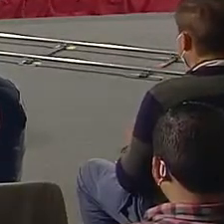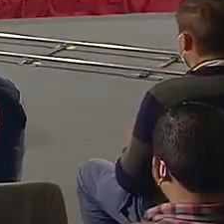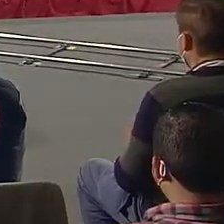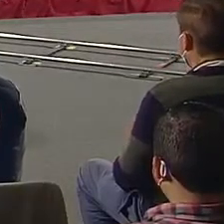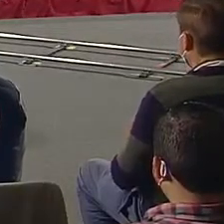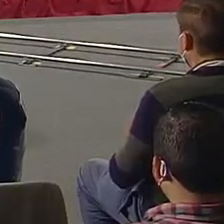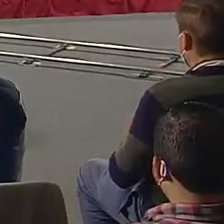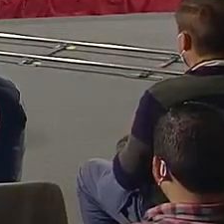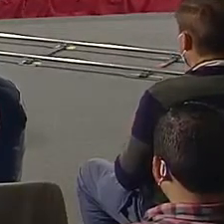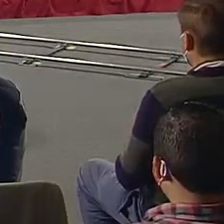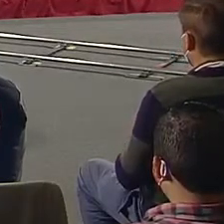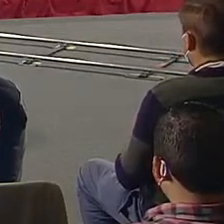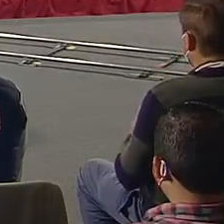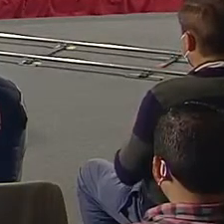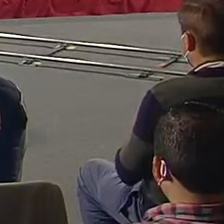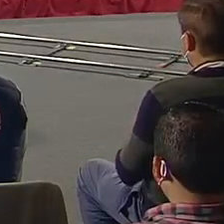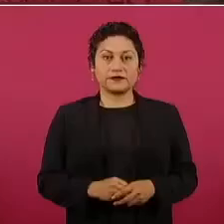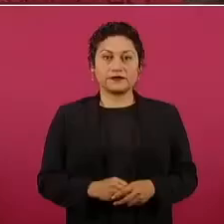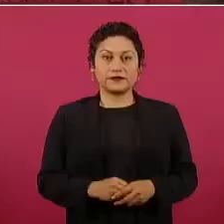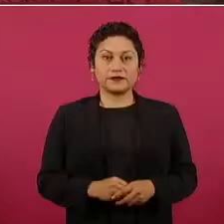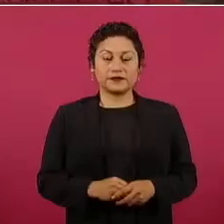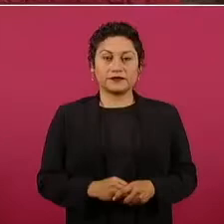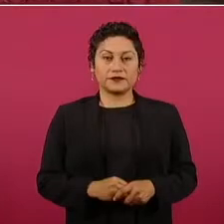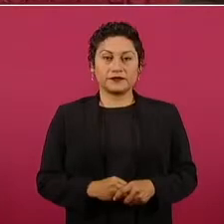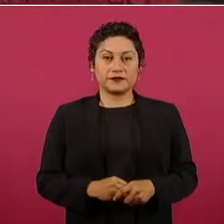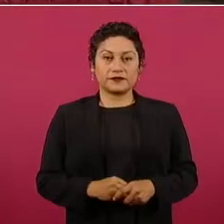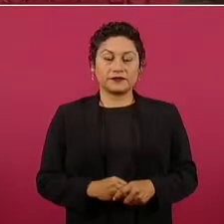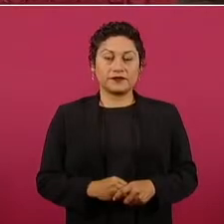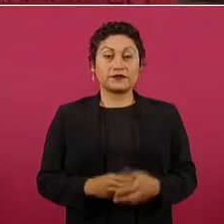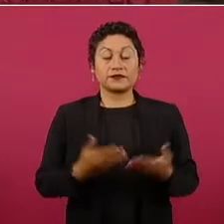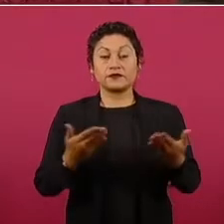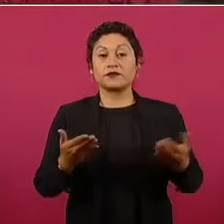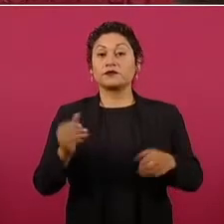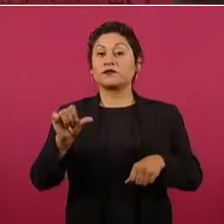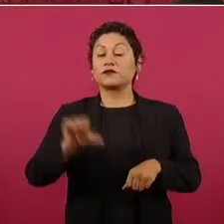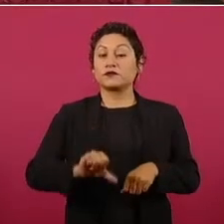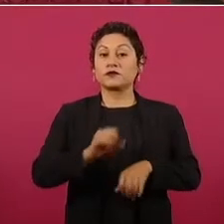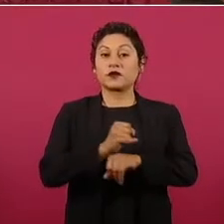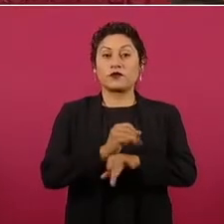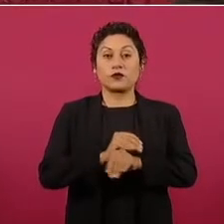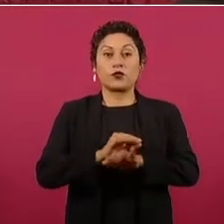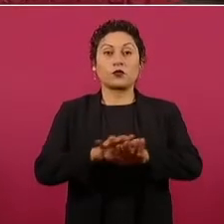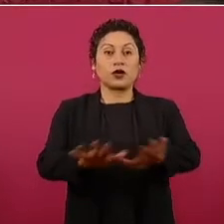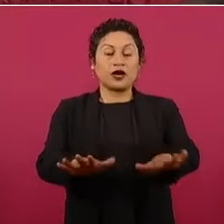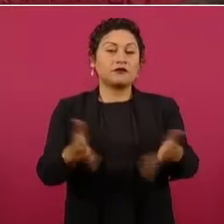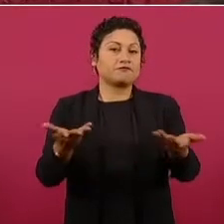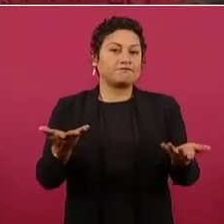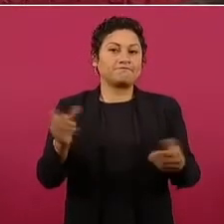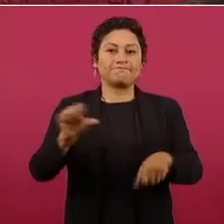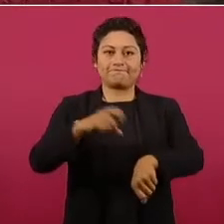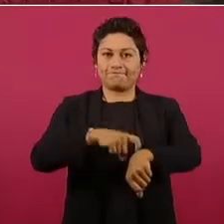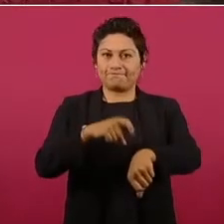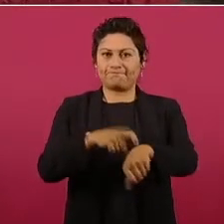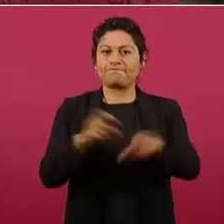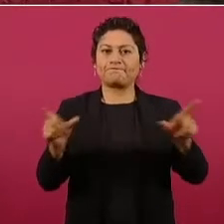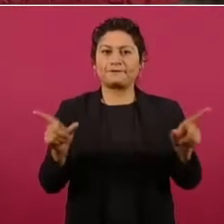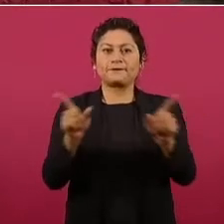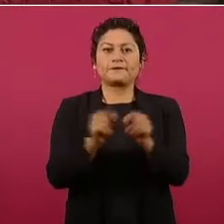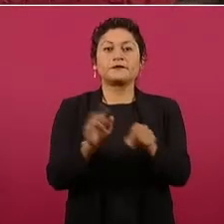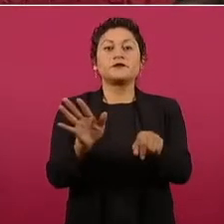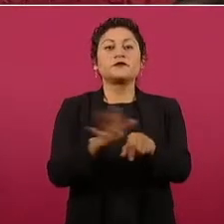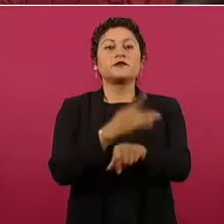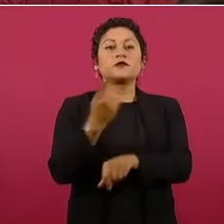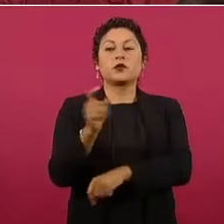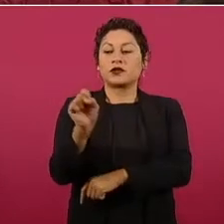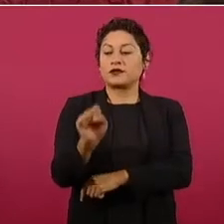que vienen en camino más perforadoras con el fin de continuar con el rescate de los mineros. También hay más bombas para extraer el agua que impide llegar